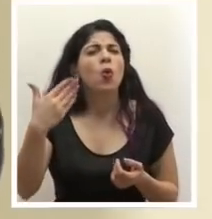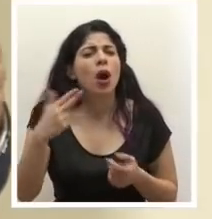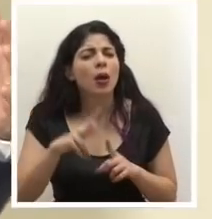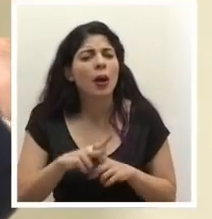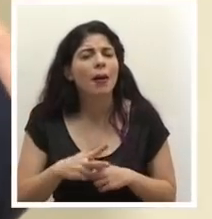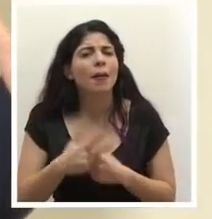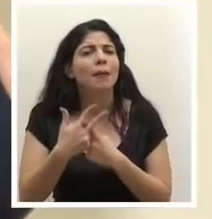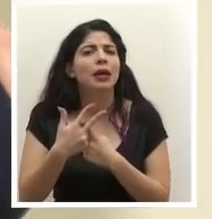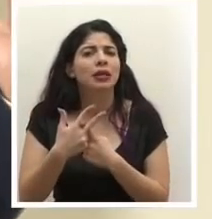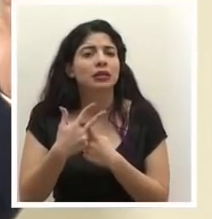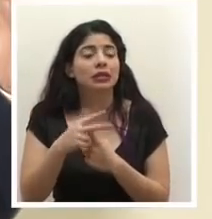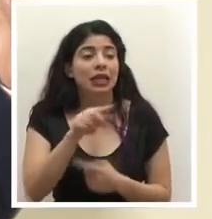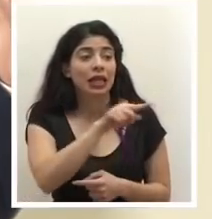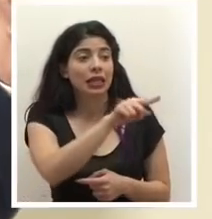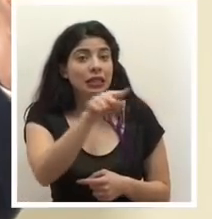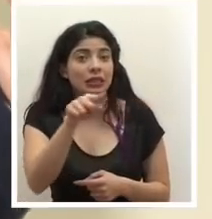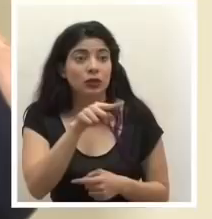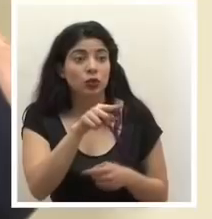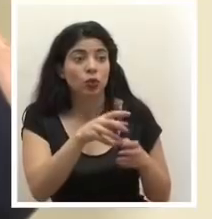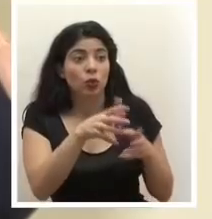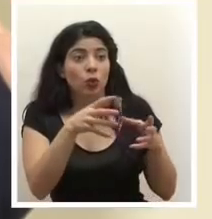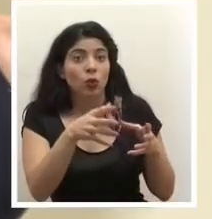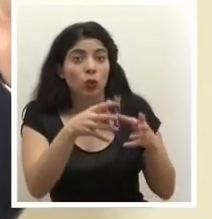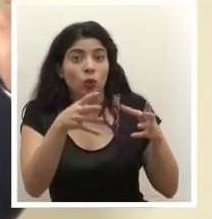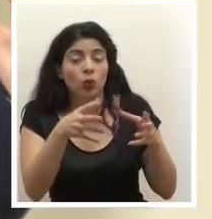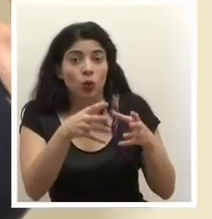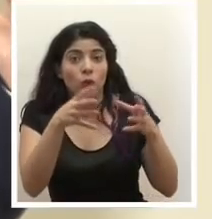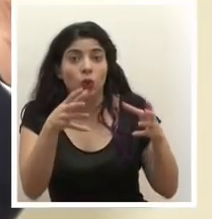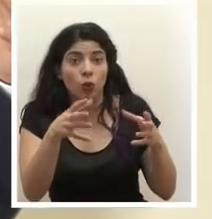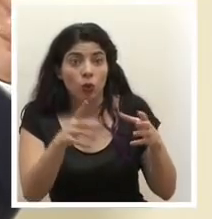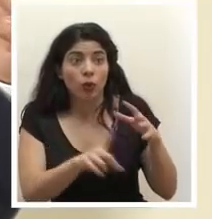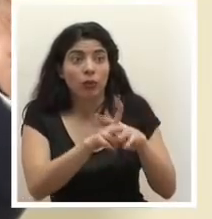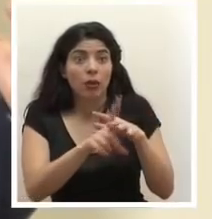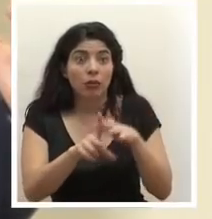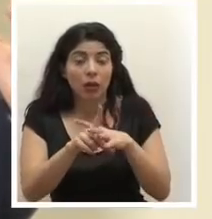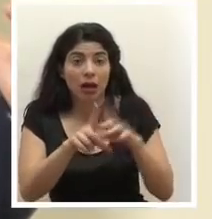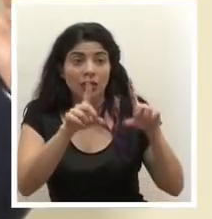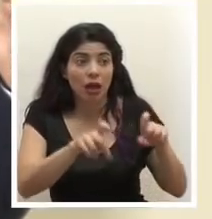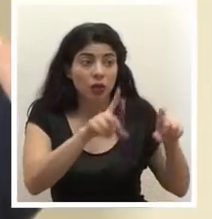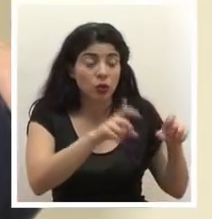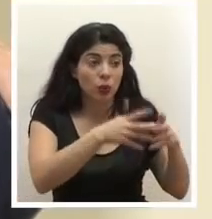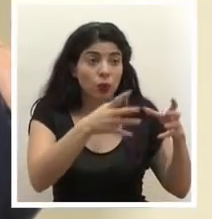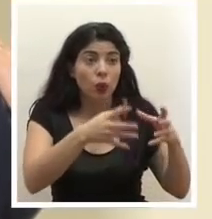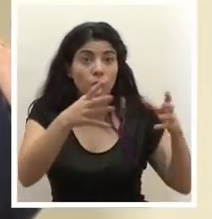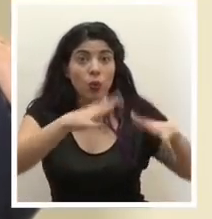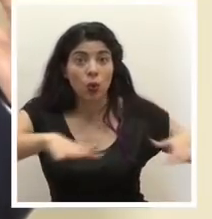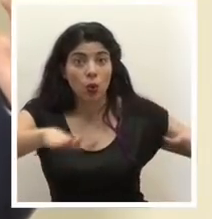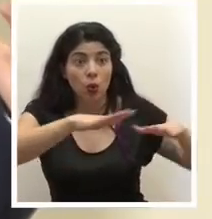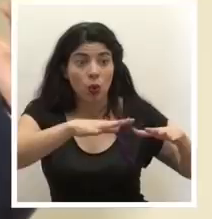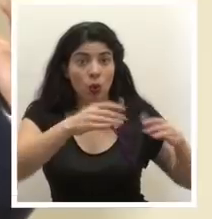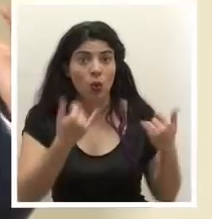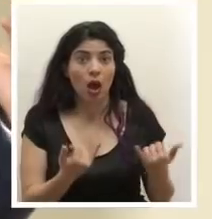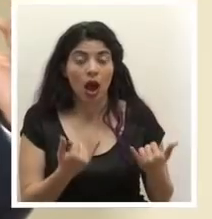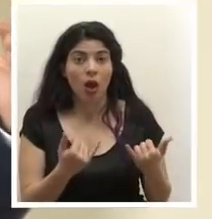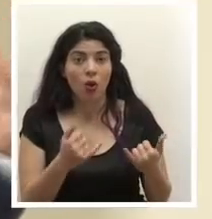señales de que ese volumen de detección y de diagnóstico en el campo que estamos